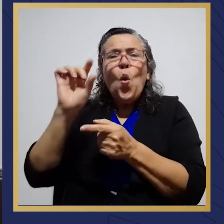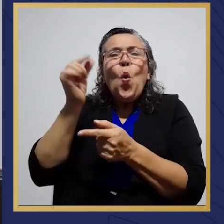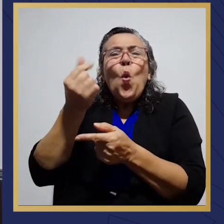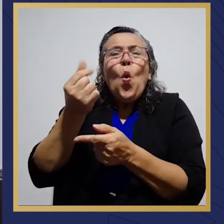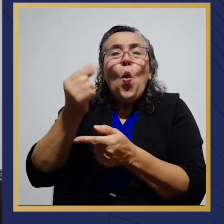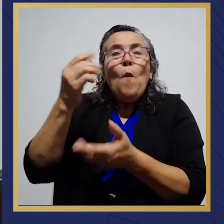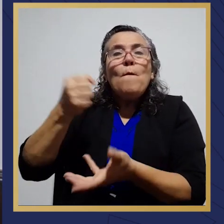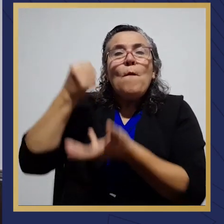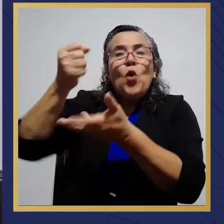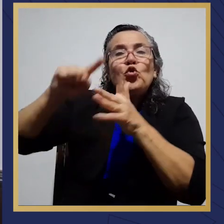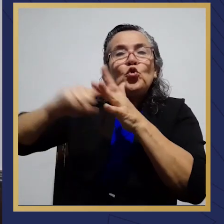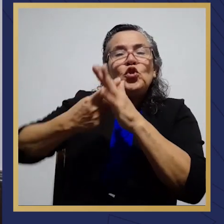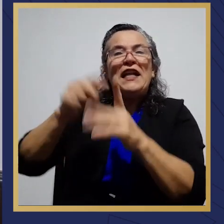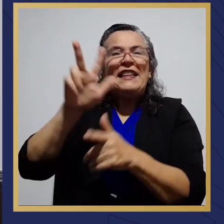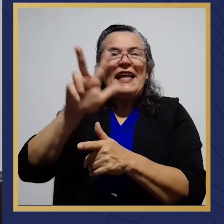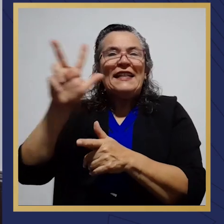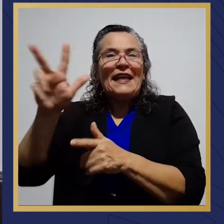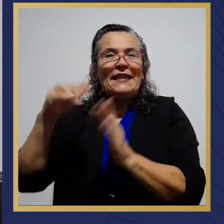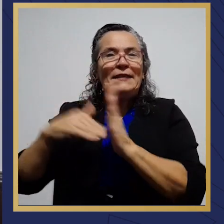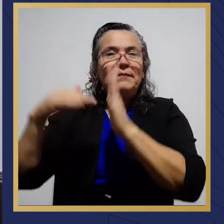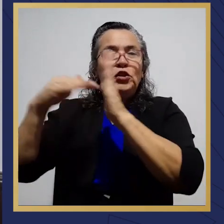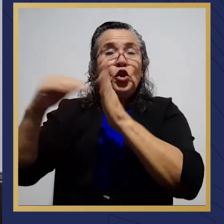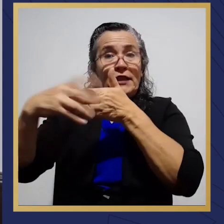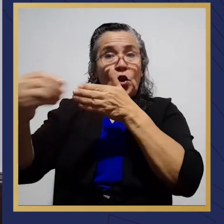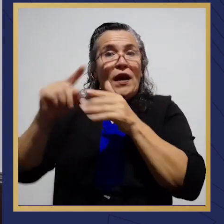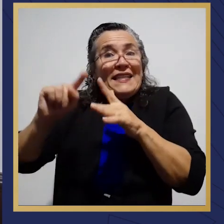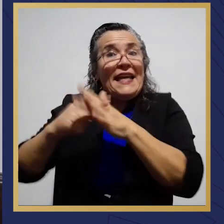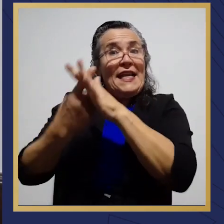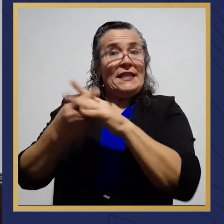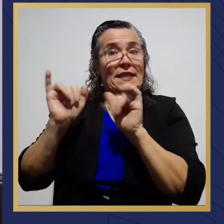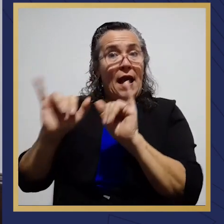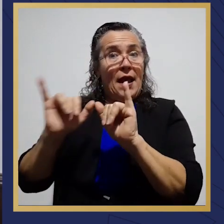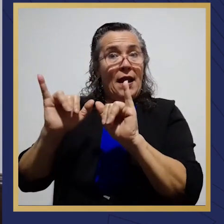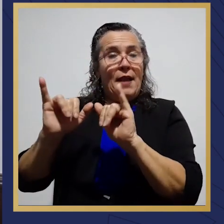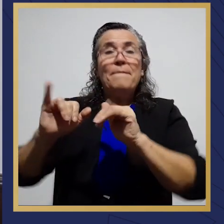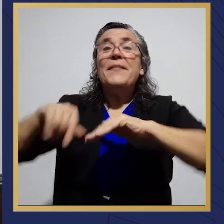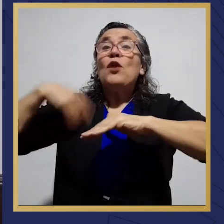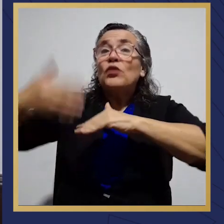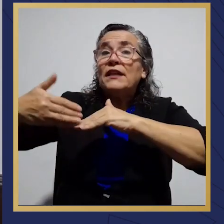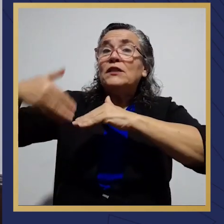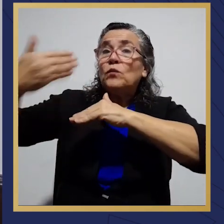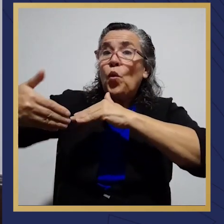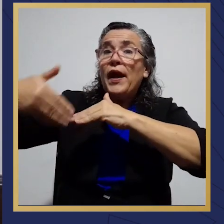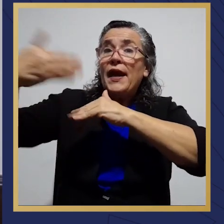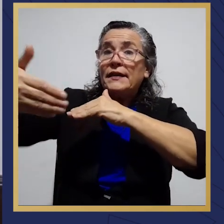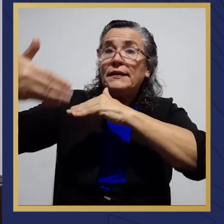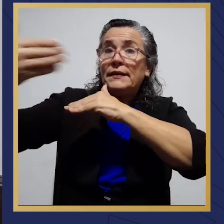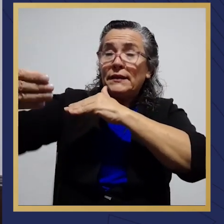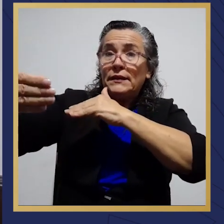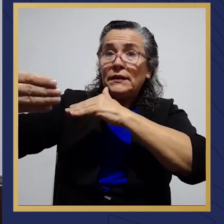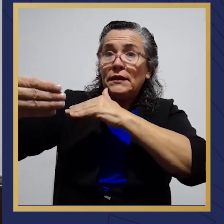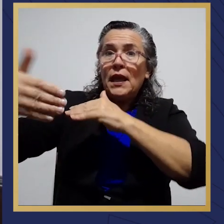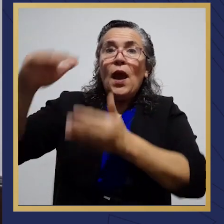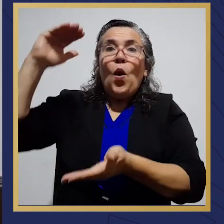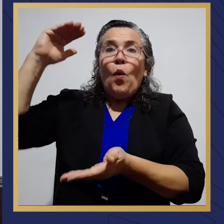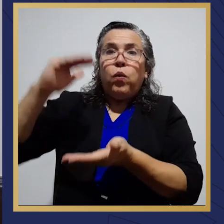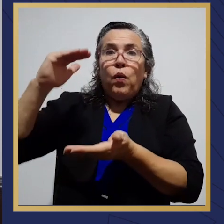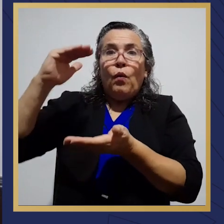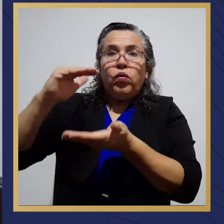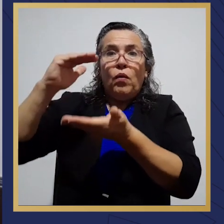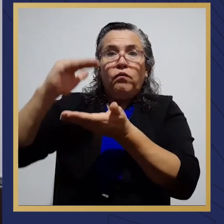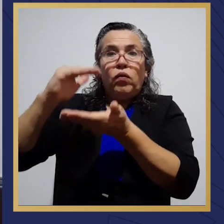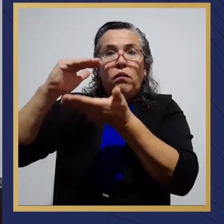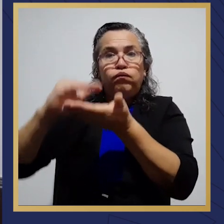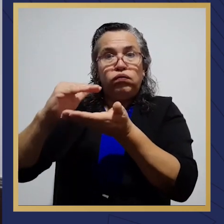un monto inicial de alrededor de 33 millones de dólares, que conforme pasa el tiempo, se va